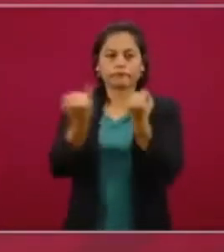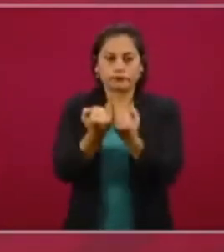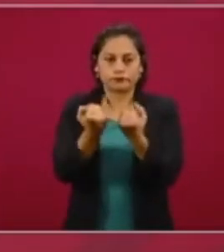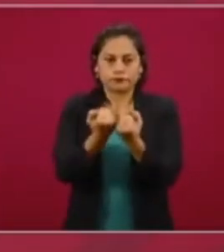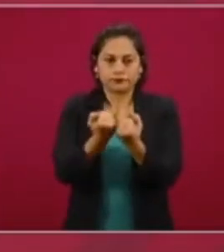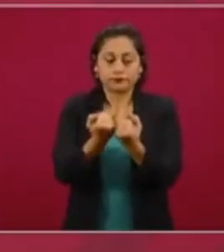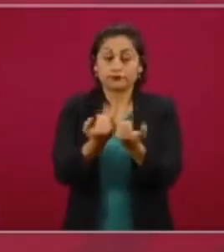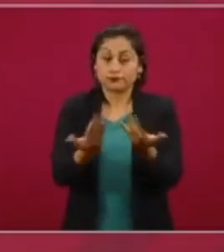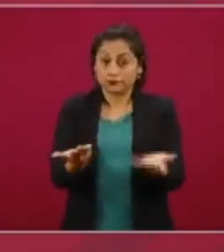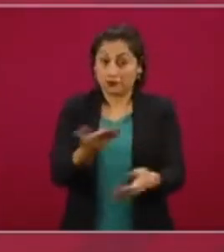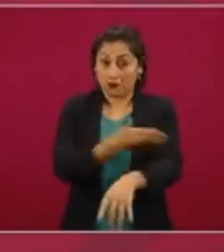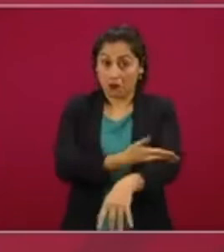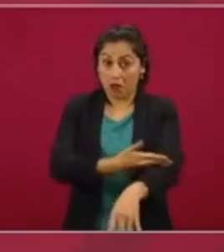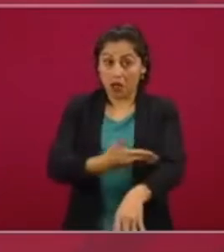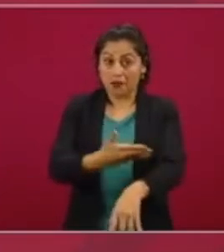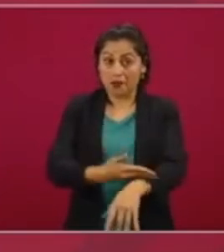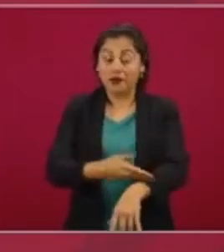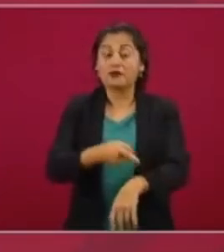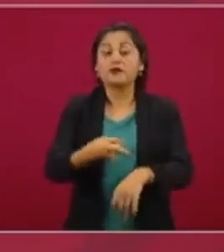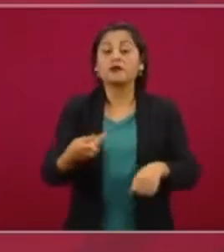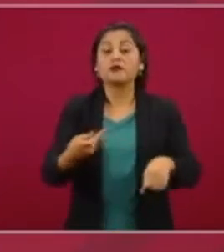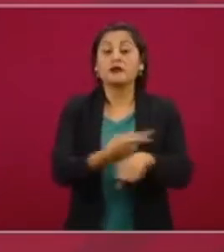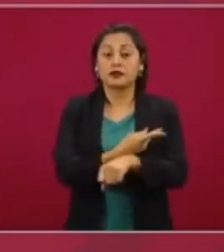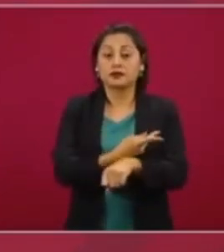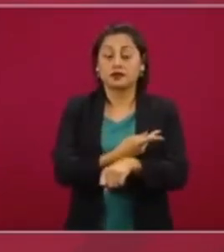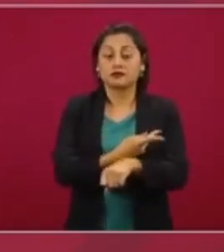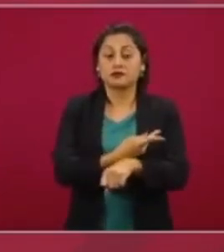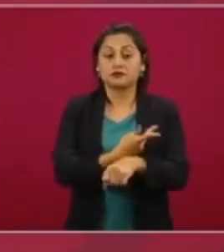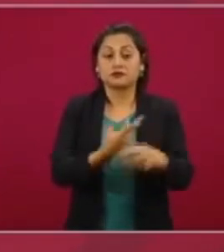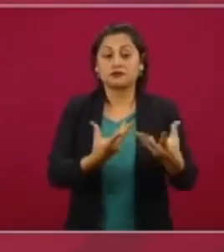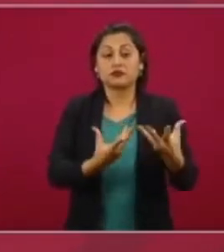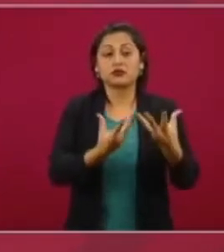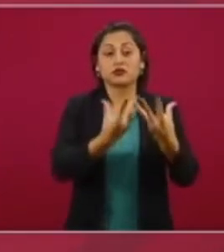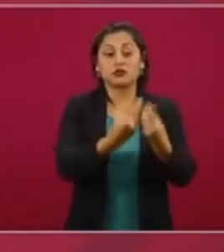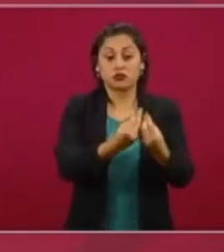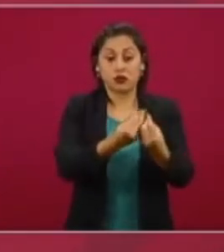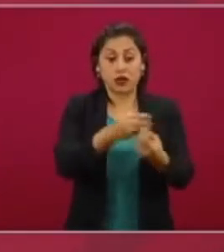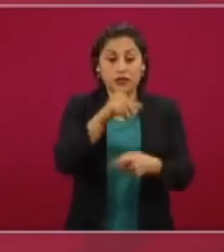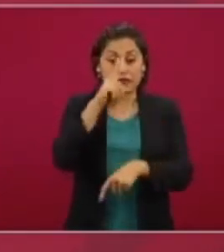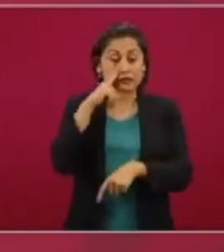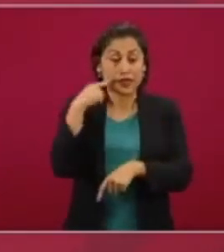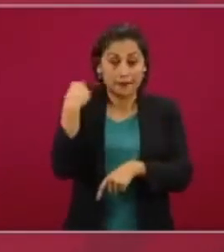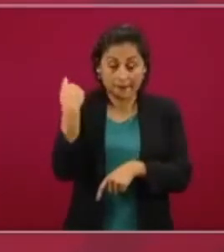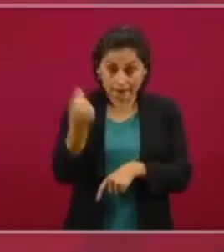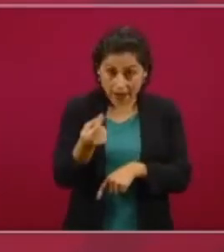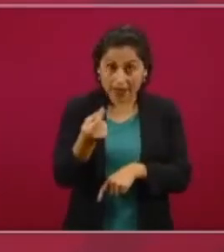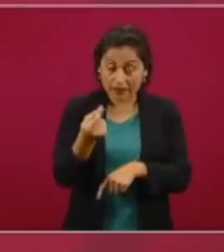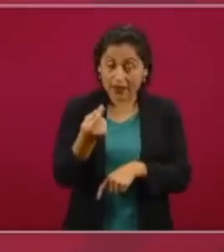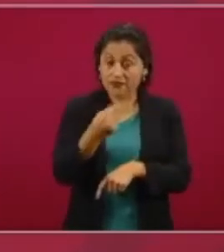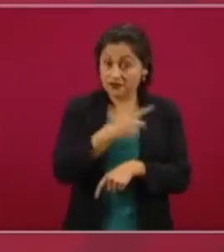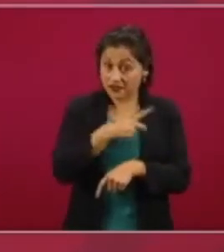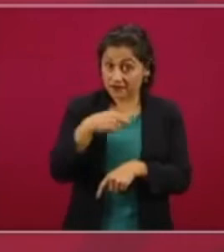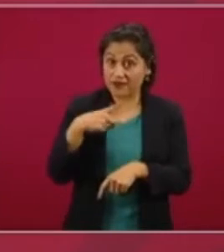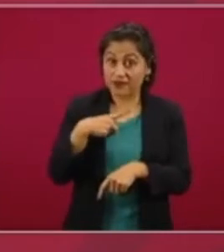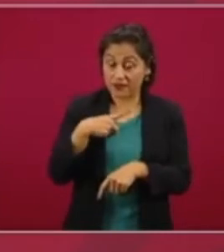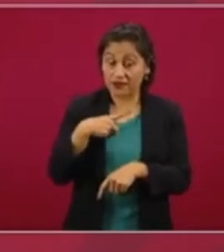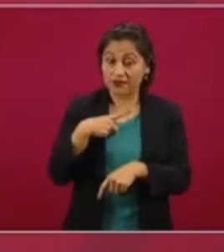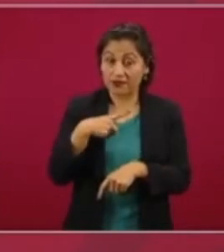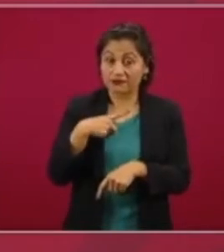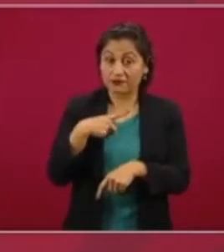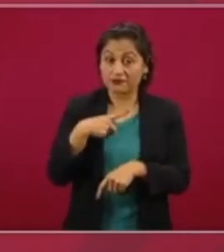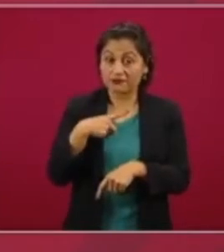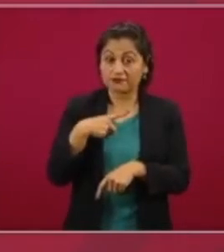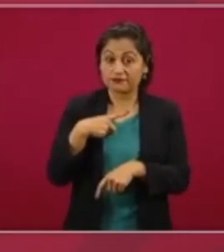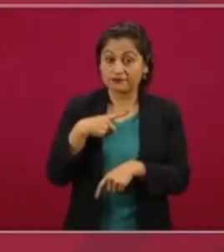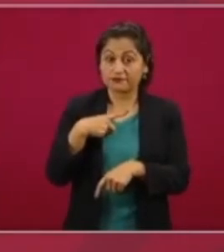Él unirse a Zapata y tener respaldo y cumplirle a la